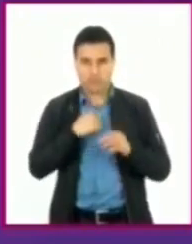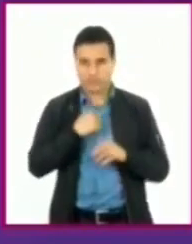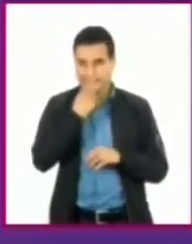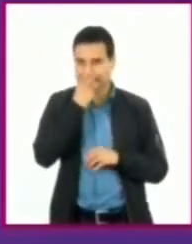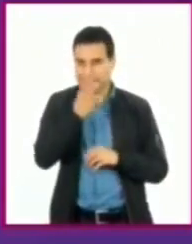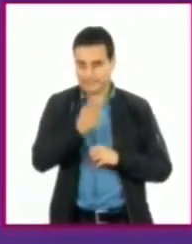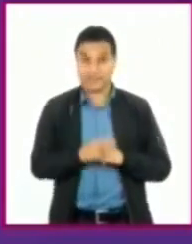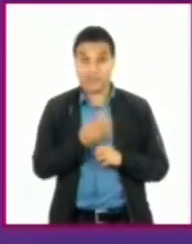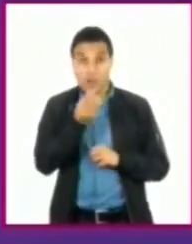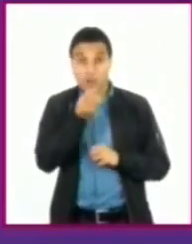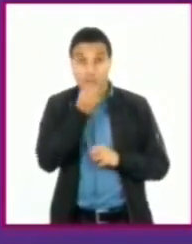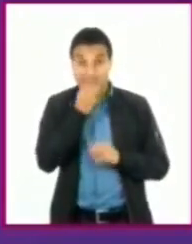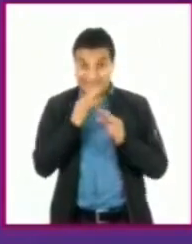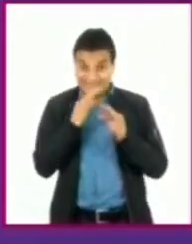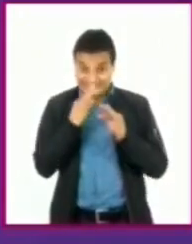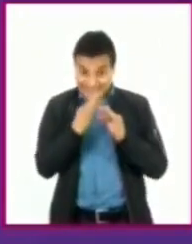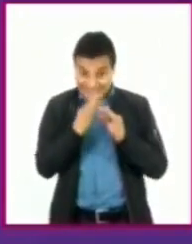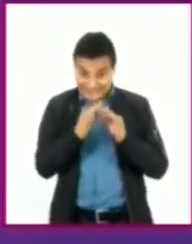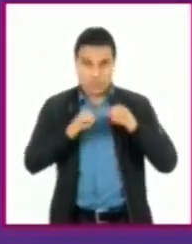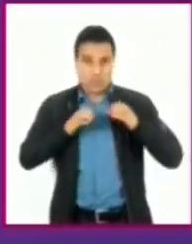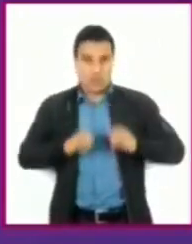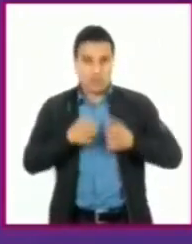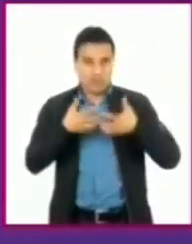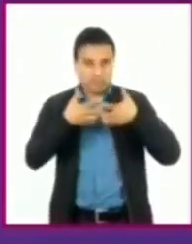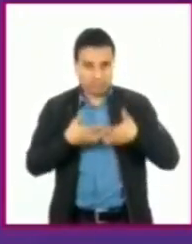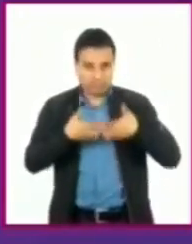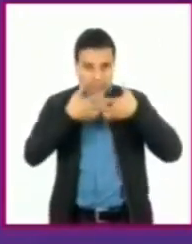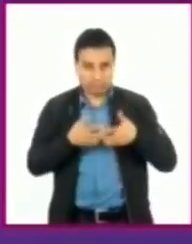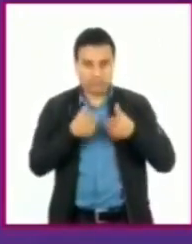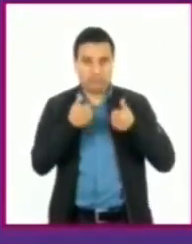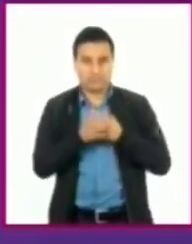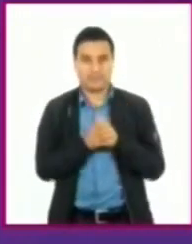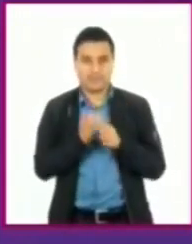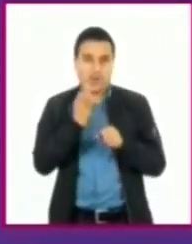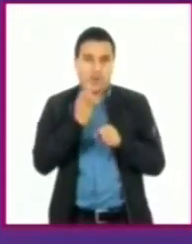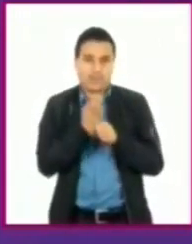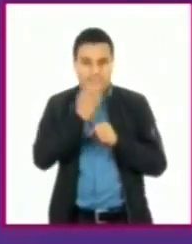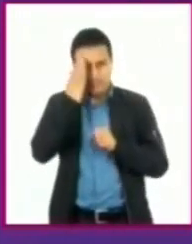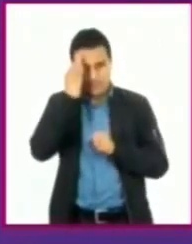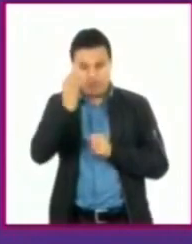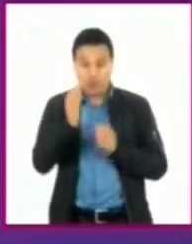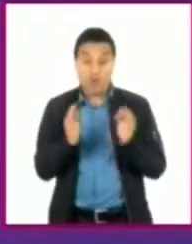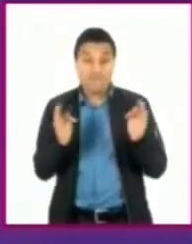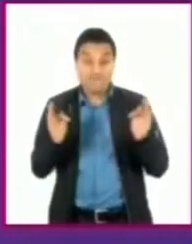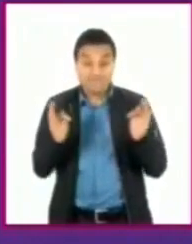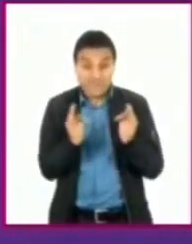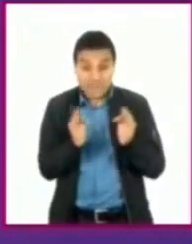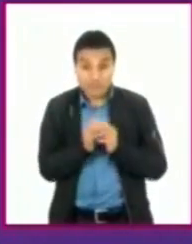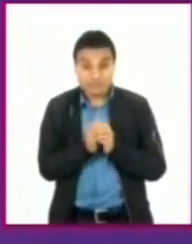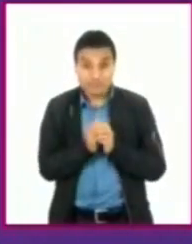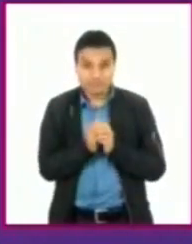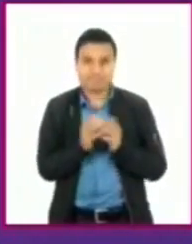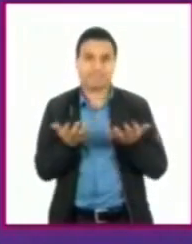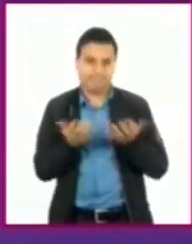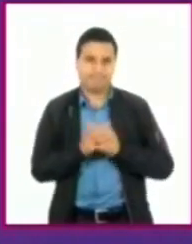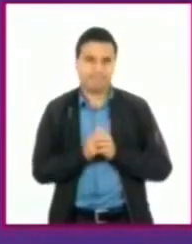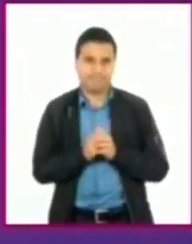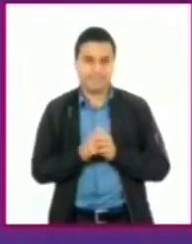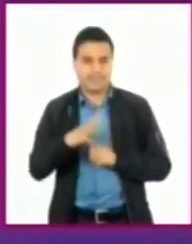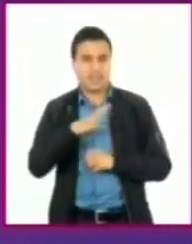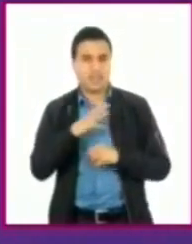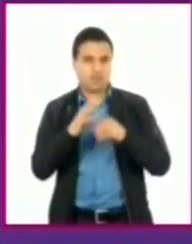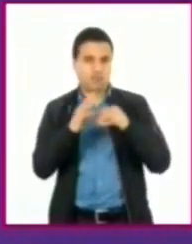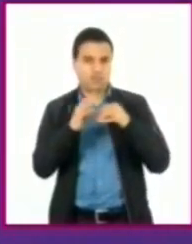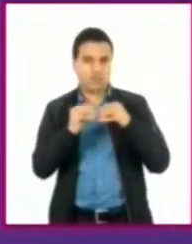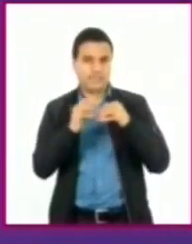base para el buen funcionamiento del organismo. En estas épocas del año de frío, bueno, la misma naturaleza nos dota con las frutas que nosotros